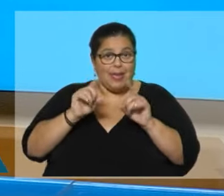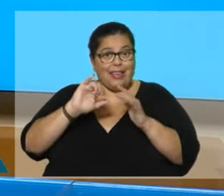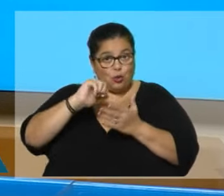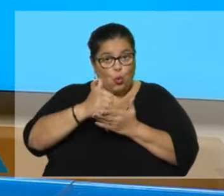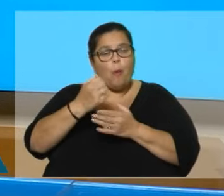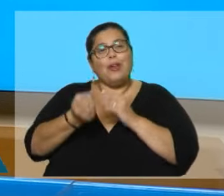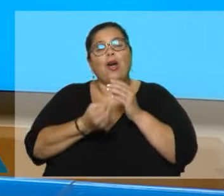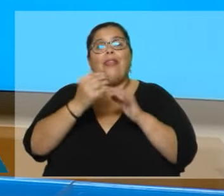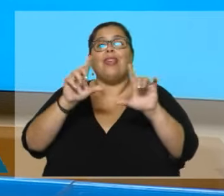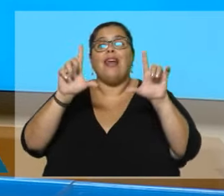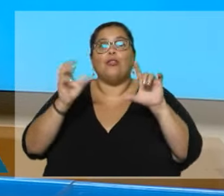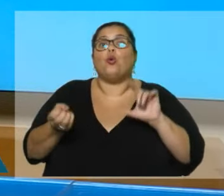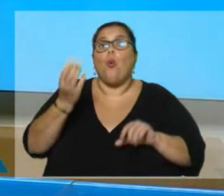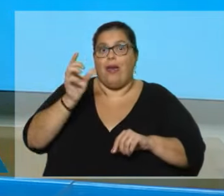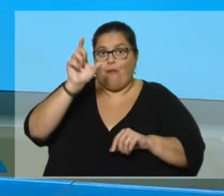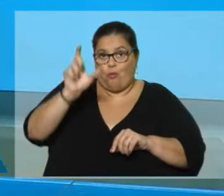presentamos.